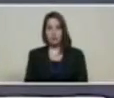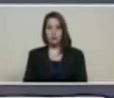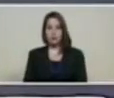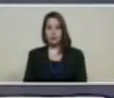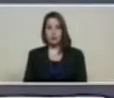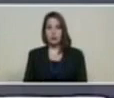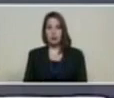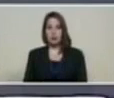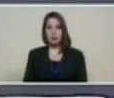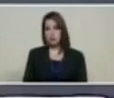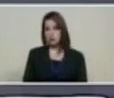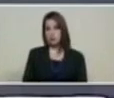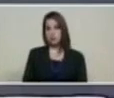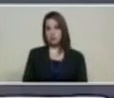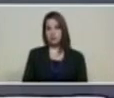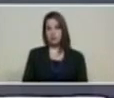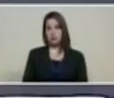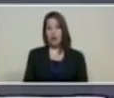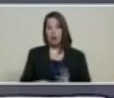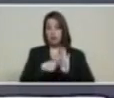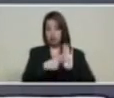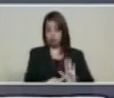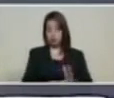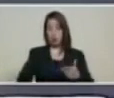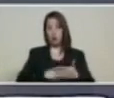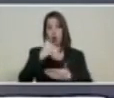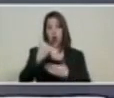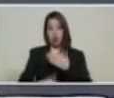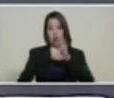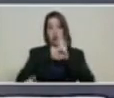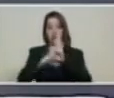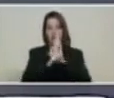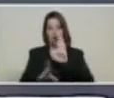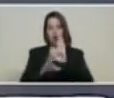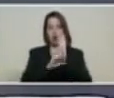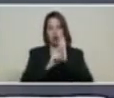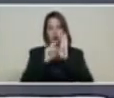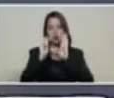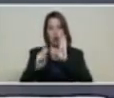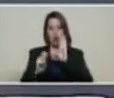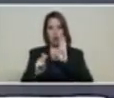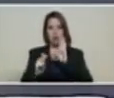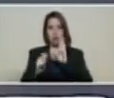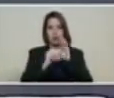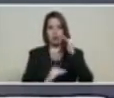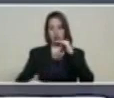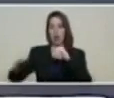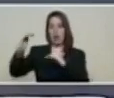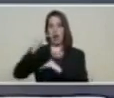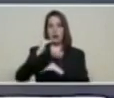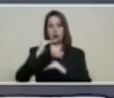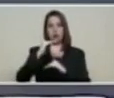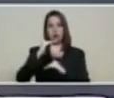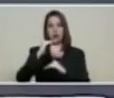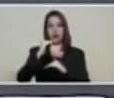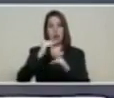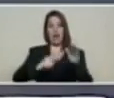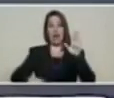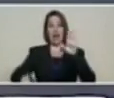para remitir el proyecto de ley constitucional al más alto nivel ley